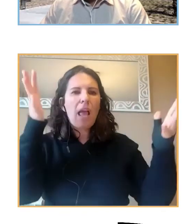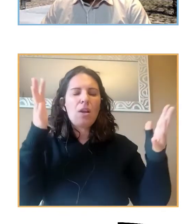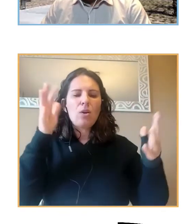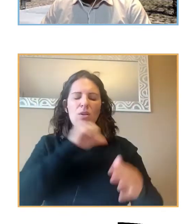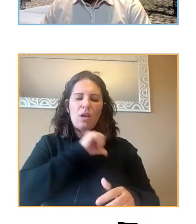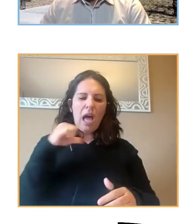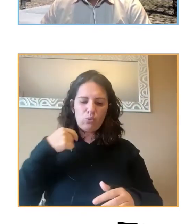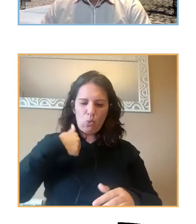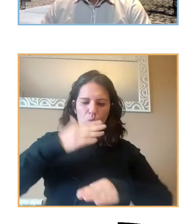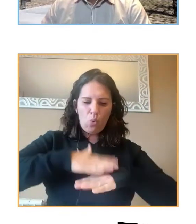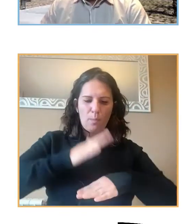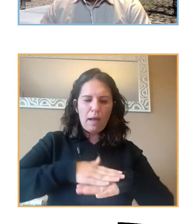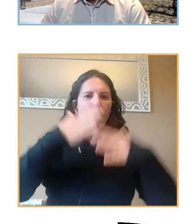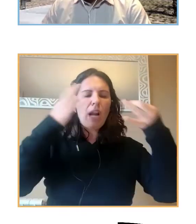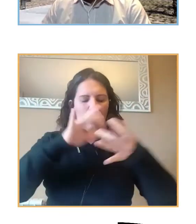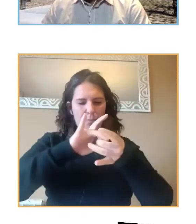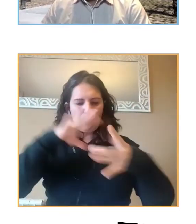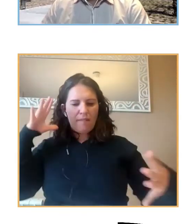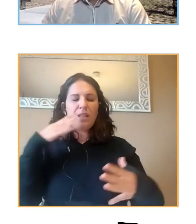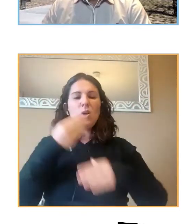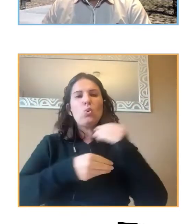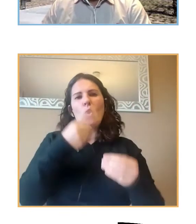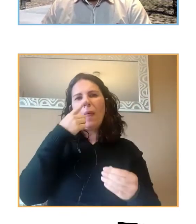desconectar de la realidad etcétera etcétera el uso de sustancias